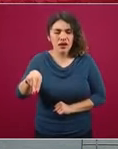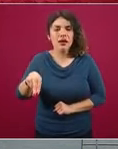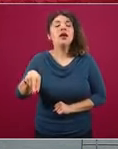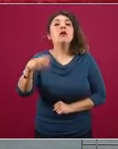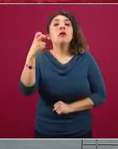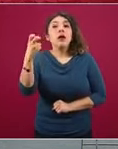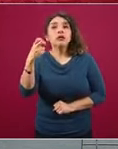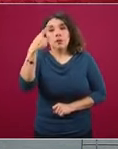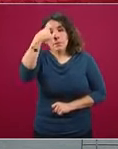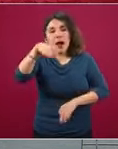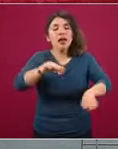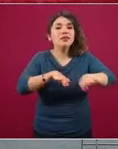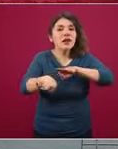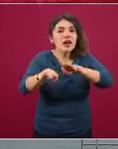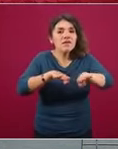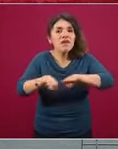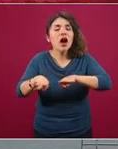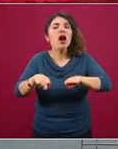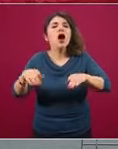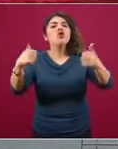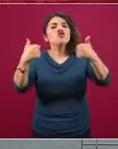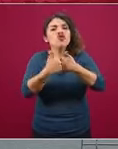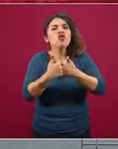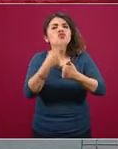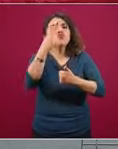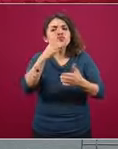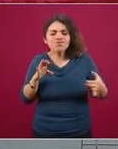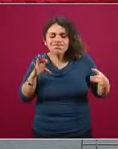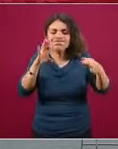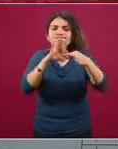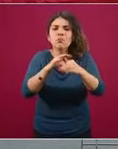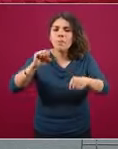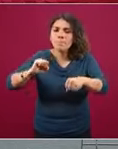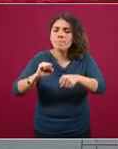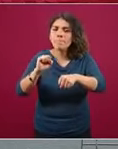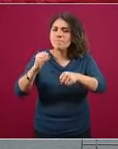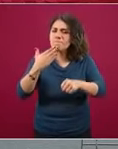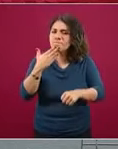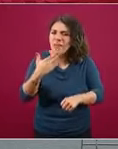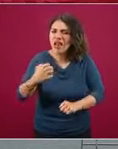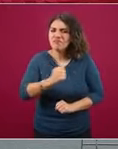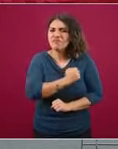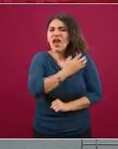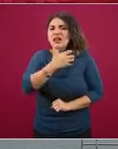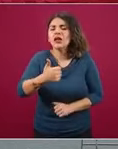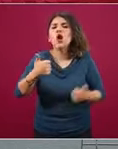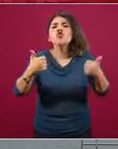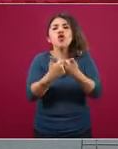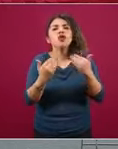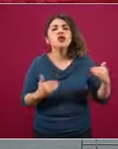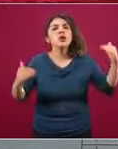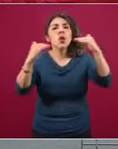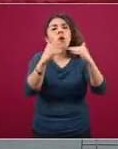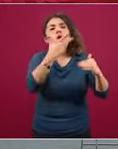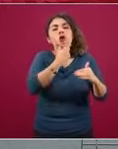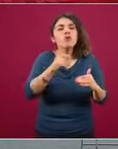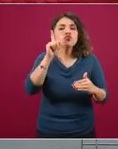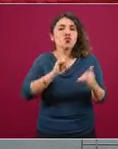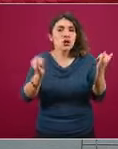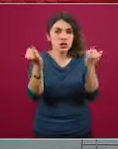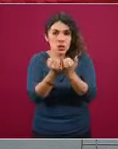trabaja por la cohesión y el bienestar desde un enfoque de igualdad de género. Viene